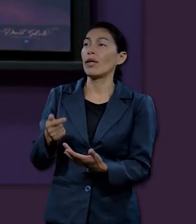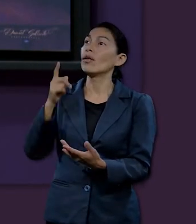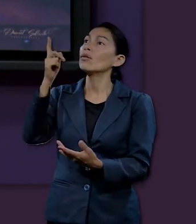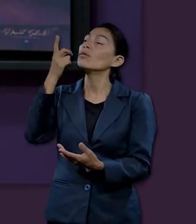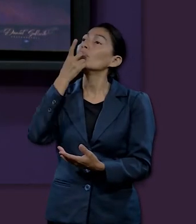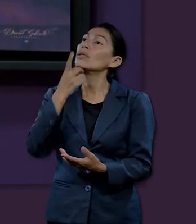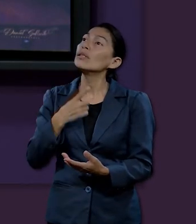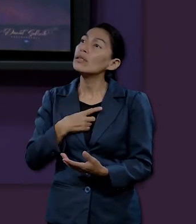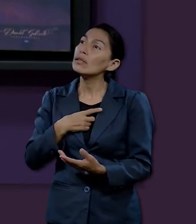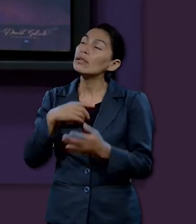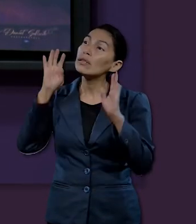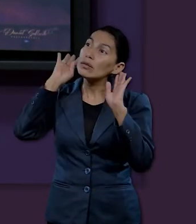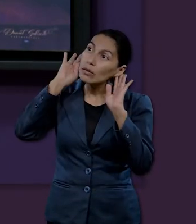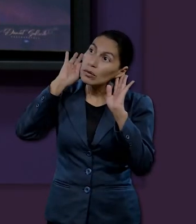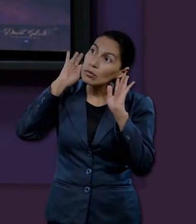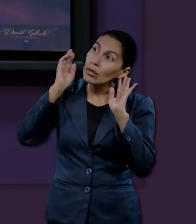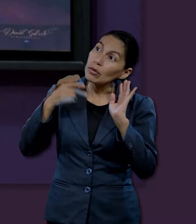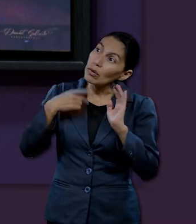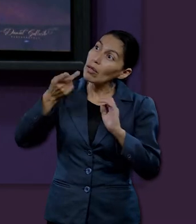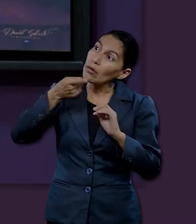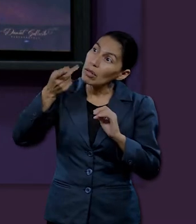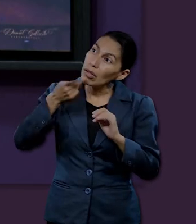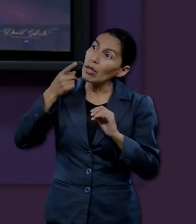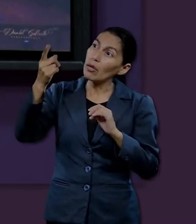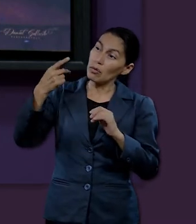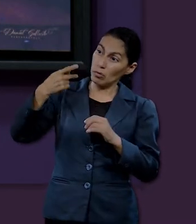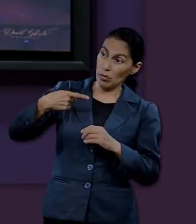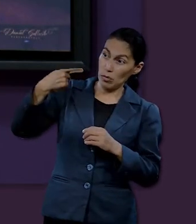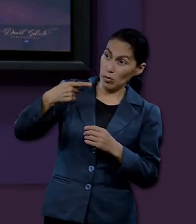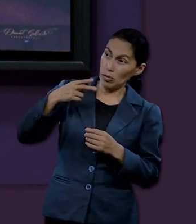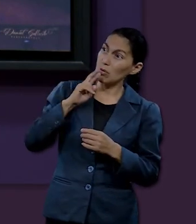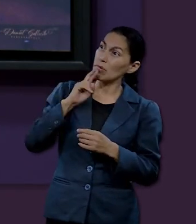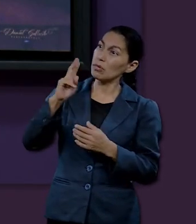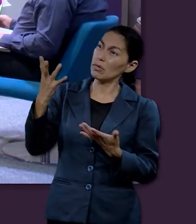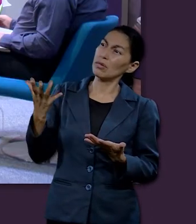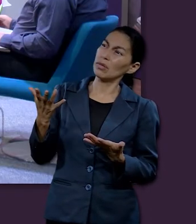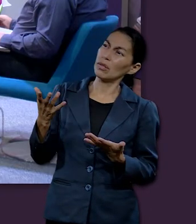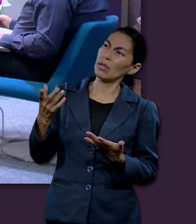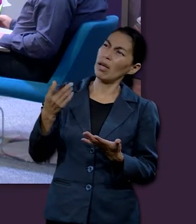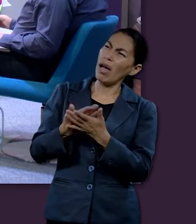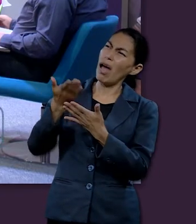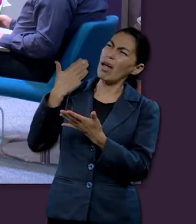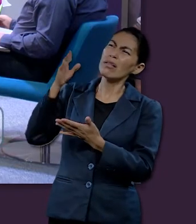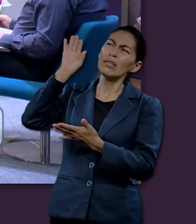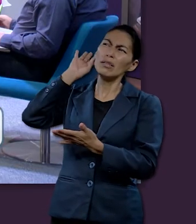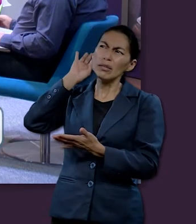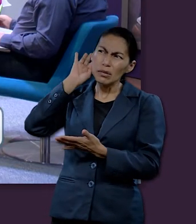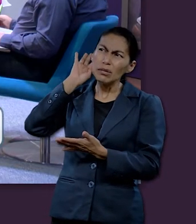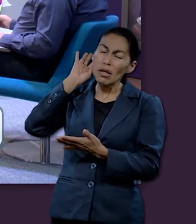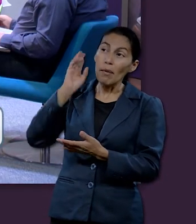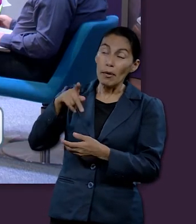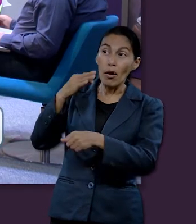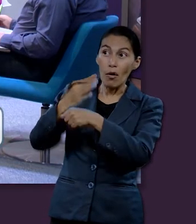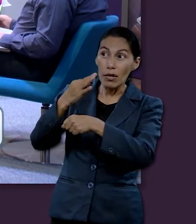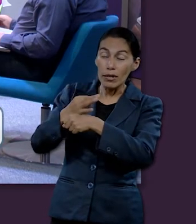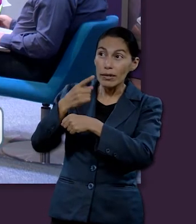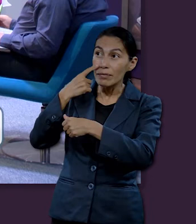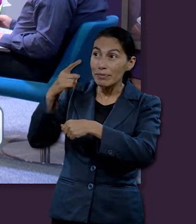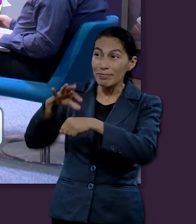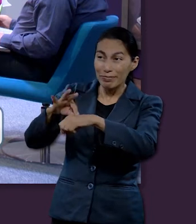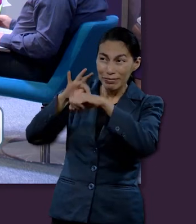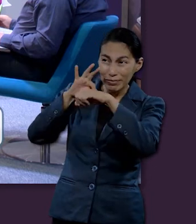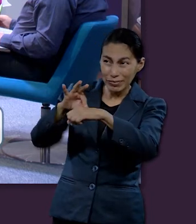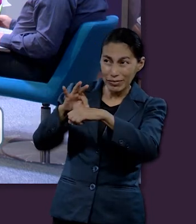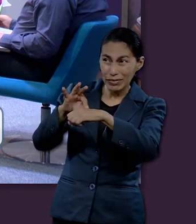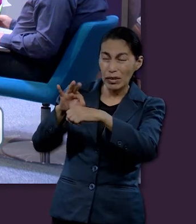Ahora escúchame que voy a hablar, dijiste. Yo te cuestionaré y tú me responderás. De oídas había oído hablar de ti, pero ahora